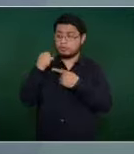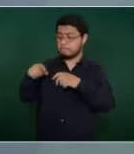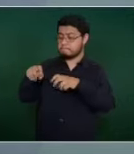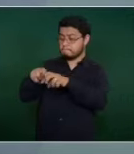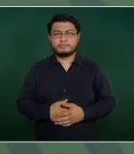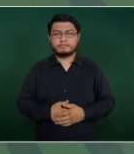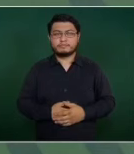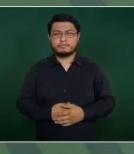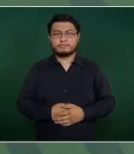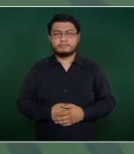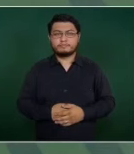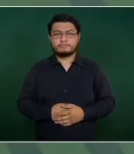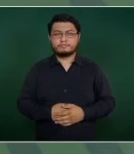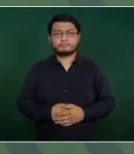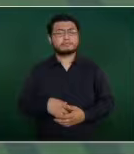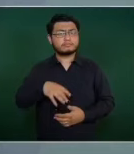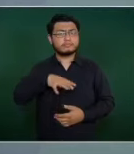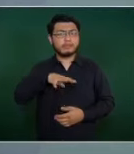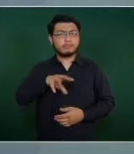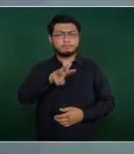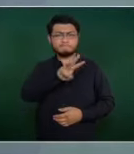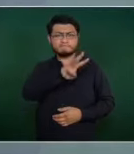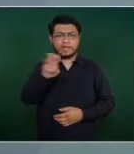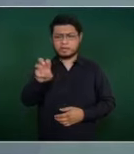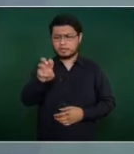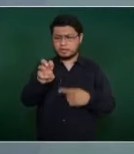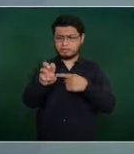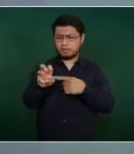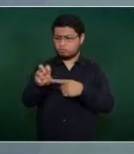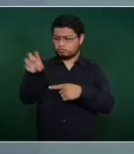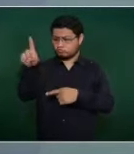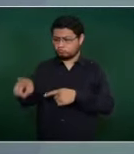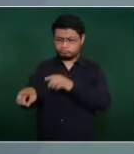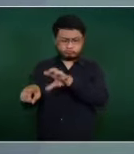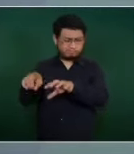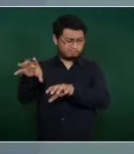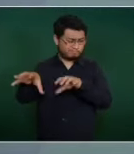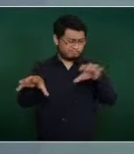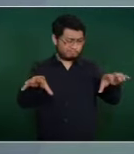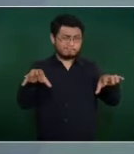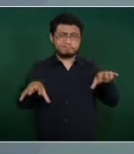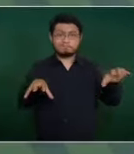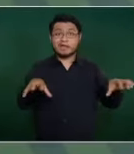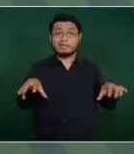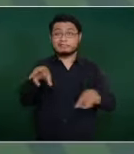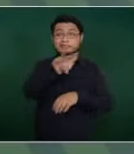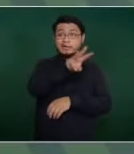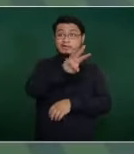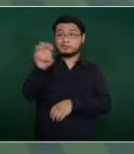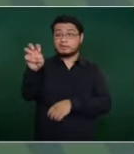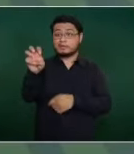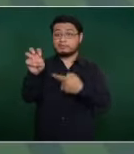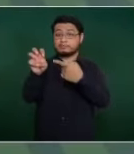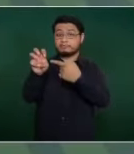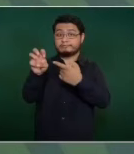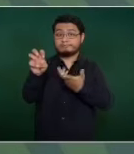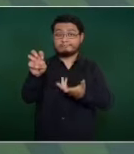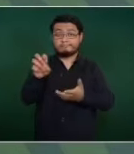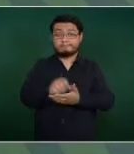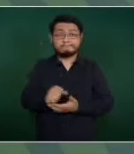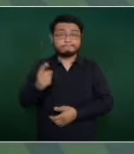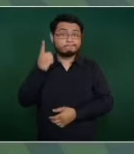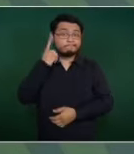Son 300 distritos electorales federales, 300 diputados